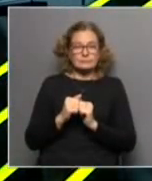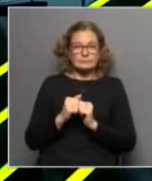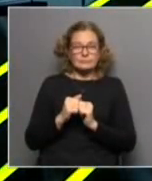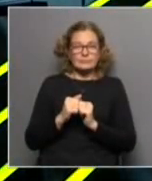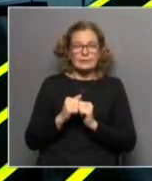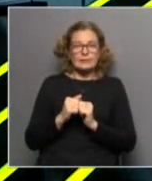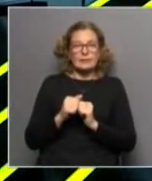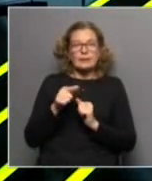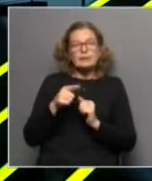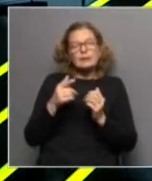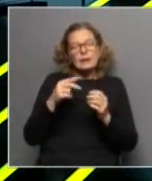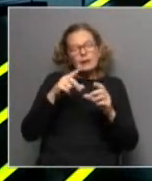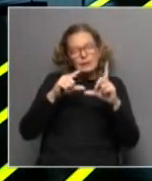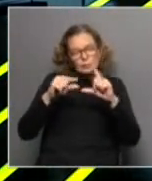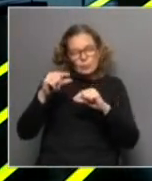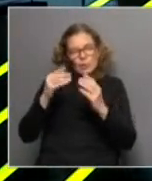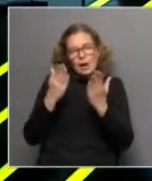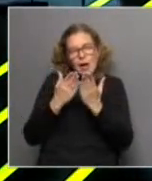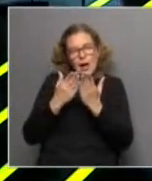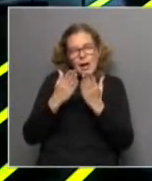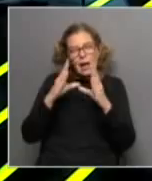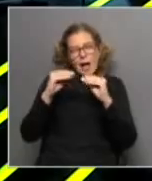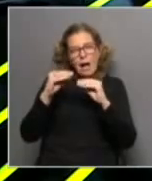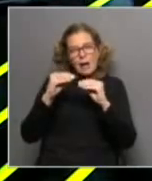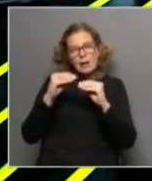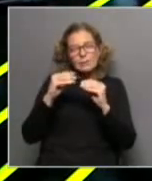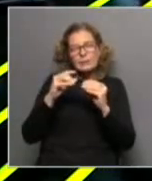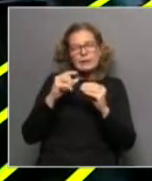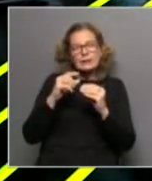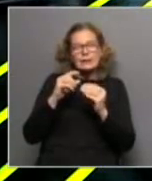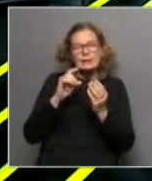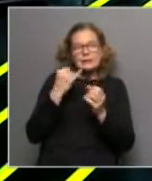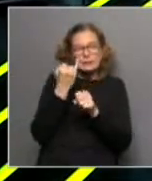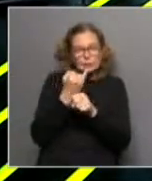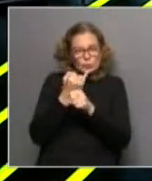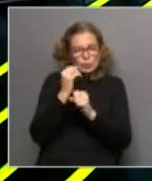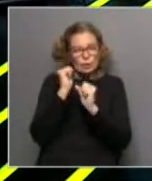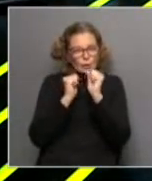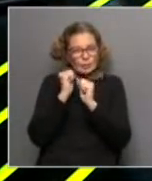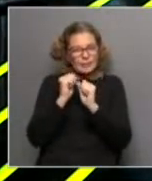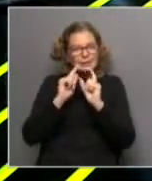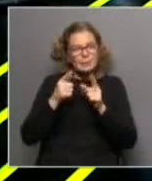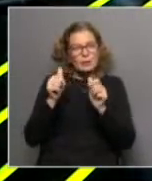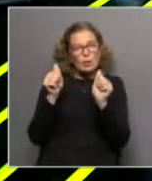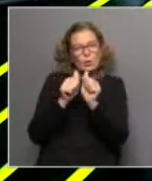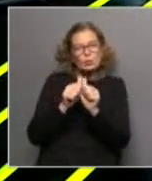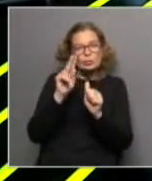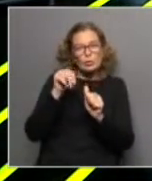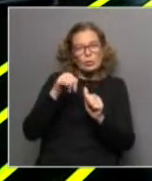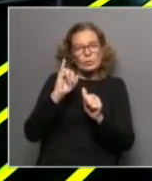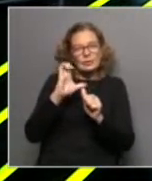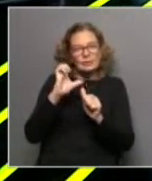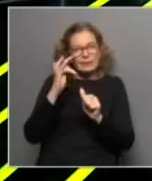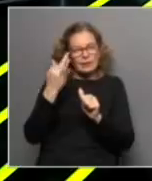Este estudio habla que fue realizado por el Instituto de Economía con UNICEF el año pasado, habla de que las medidas del